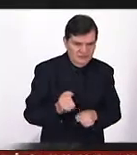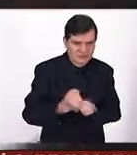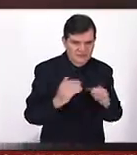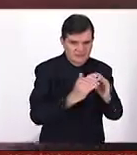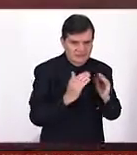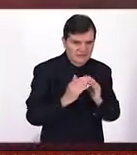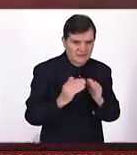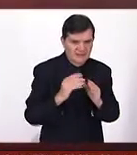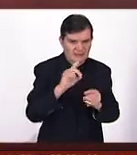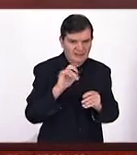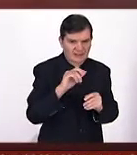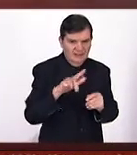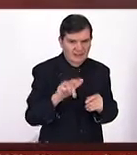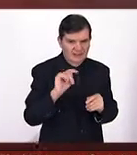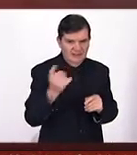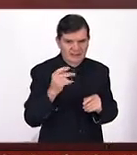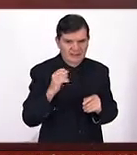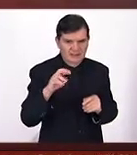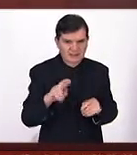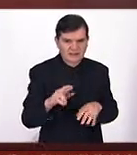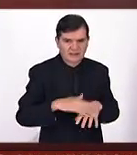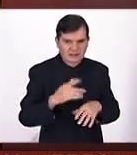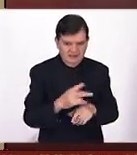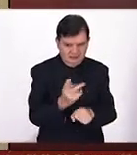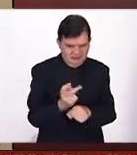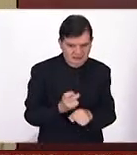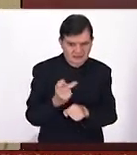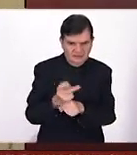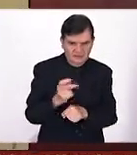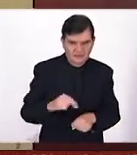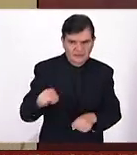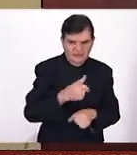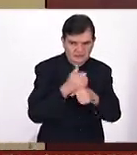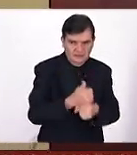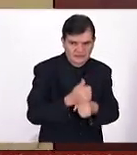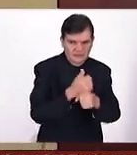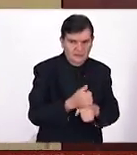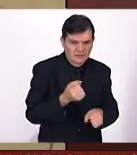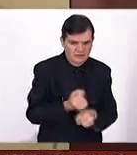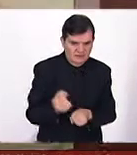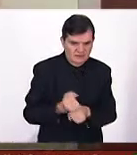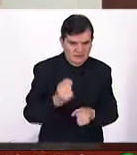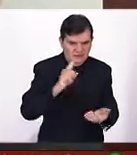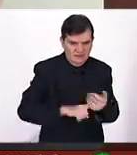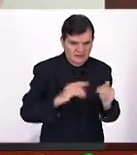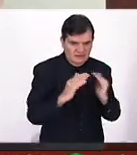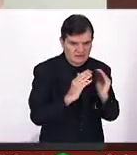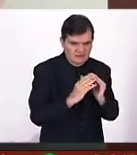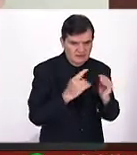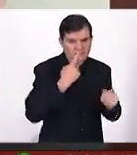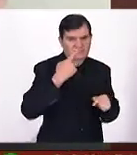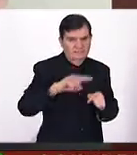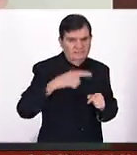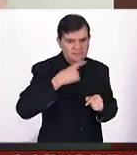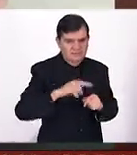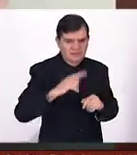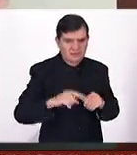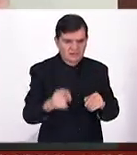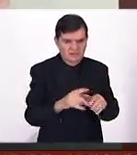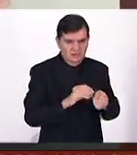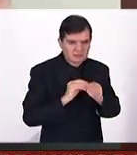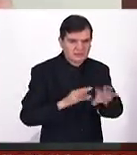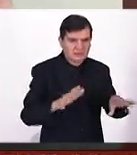Treadjet inició con esta campaña que invita a las víctimas de violencia doméstica a denunciar su caso